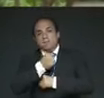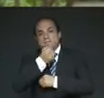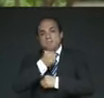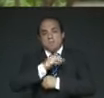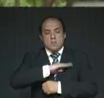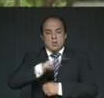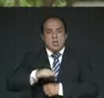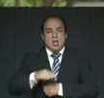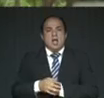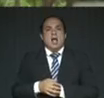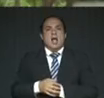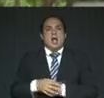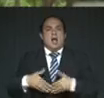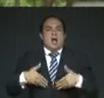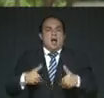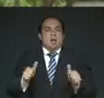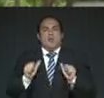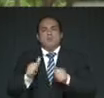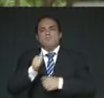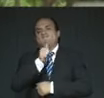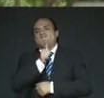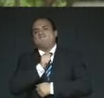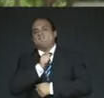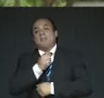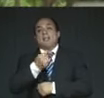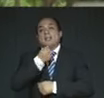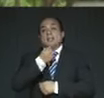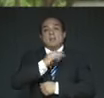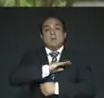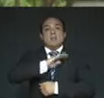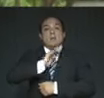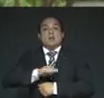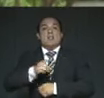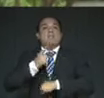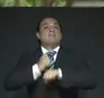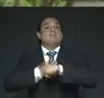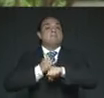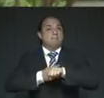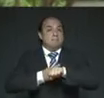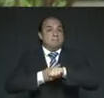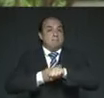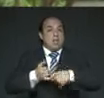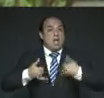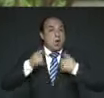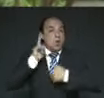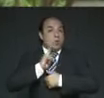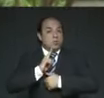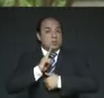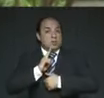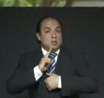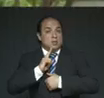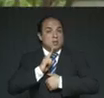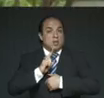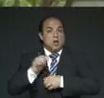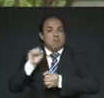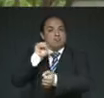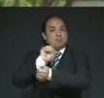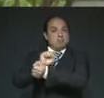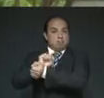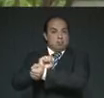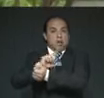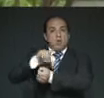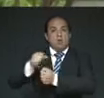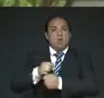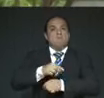hambre y de sed, los niños que perecieron por enfermedades, las jóvenes que fueron esclavizadas y